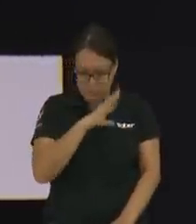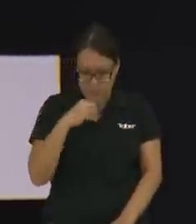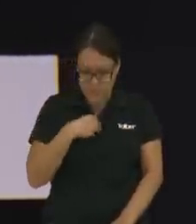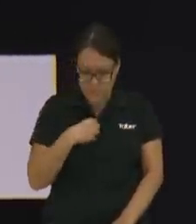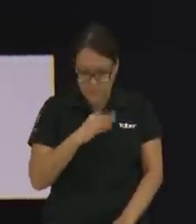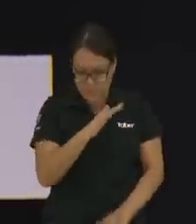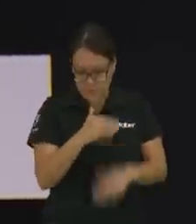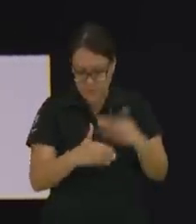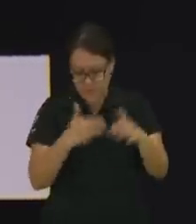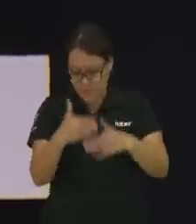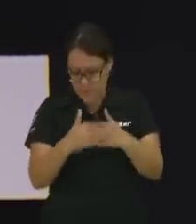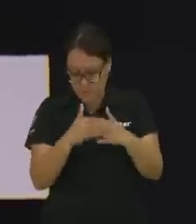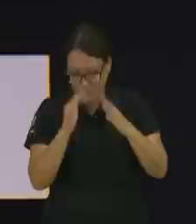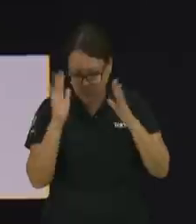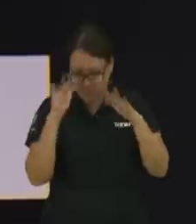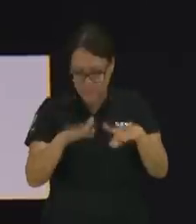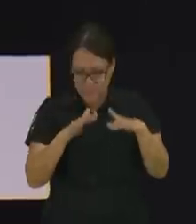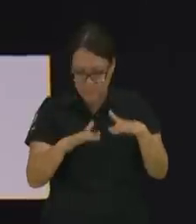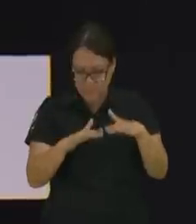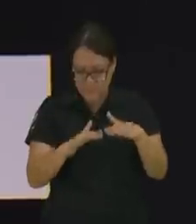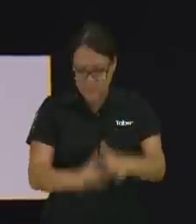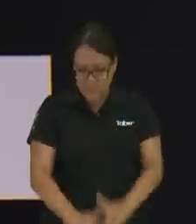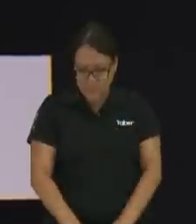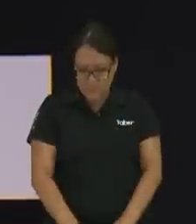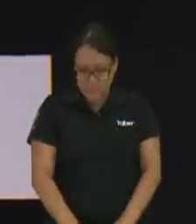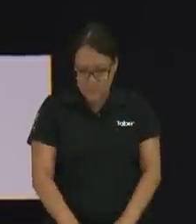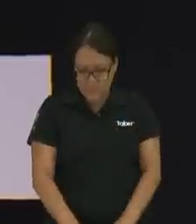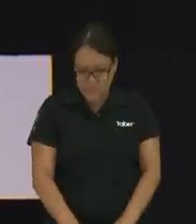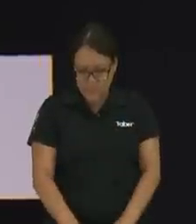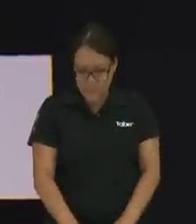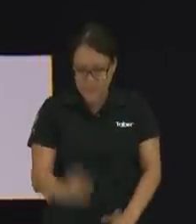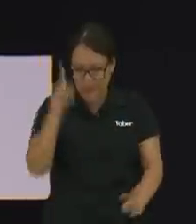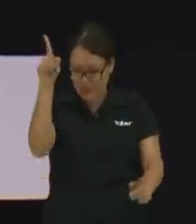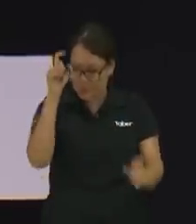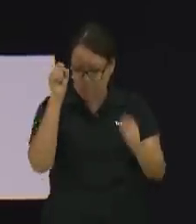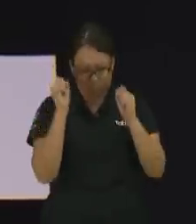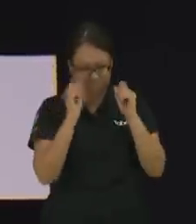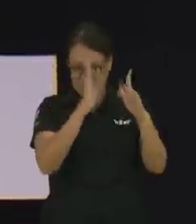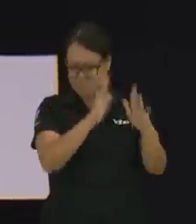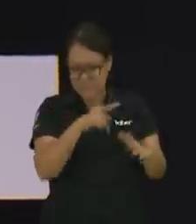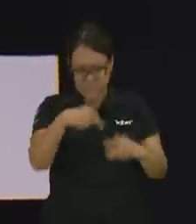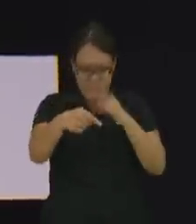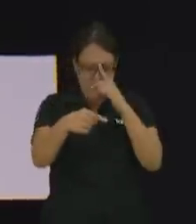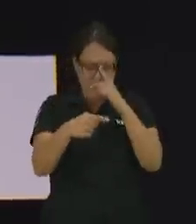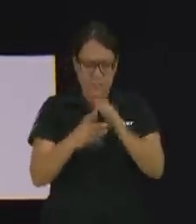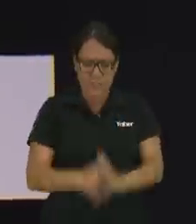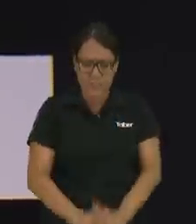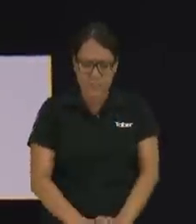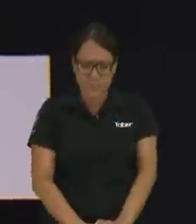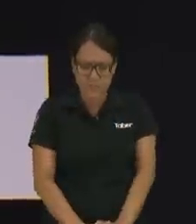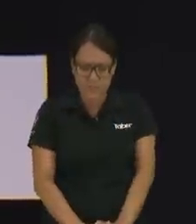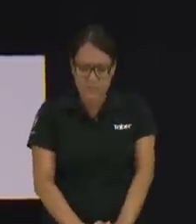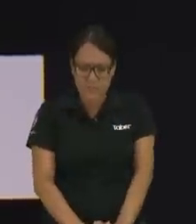proceso Por ese acompañamiento En todas las etapas Donde tú te has glorificado Y te seguirá glorificando